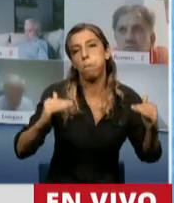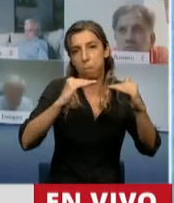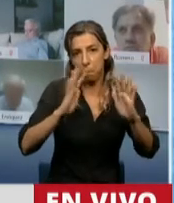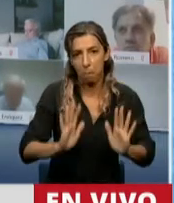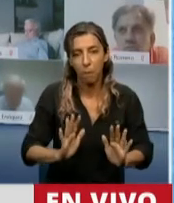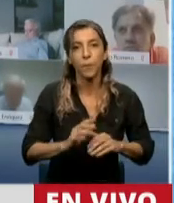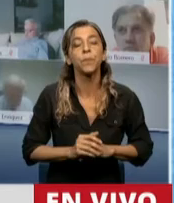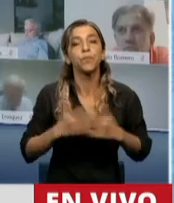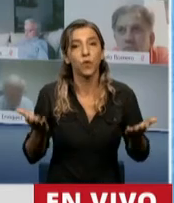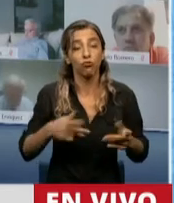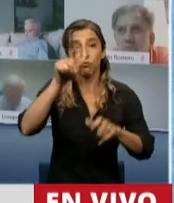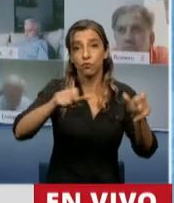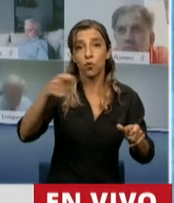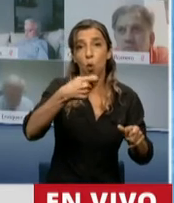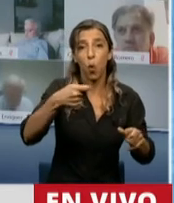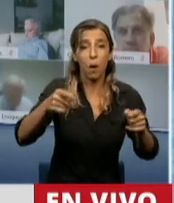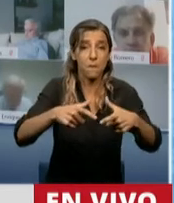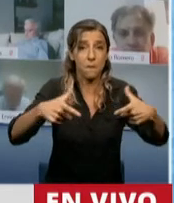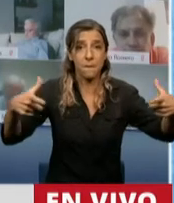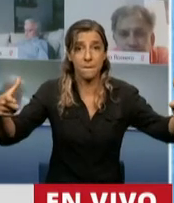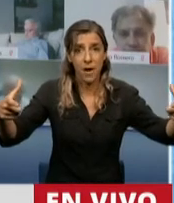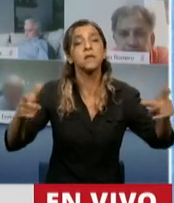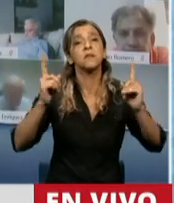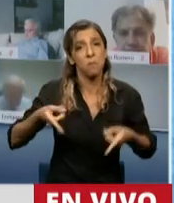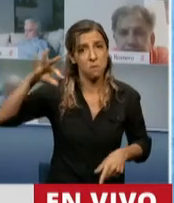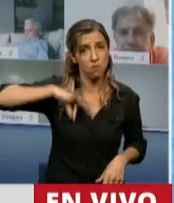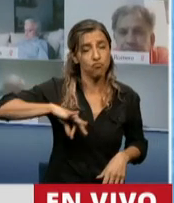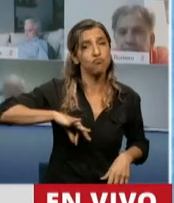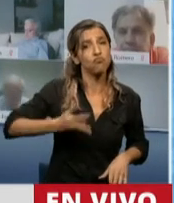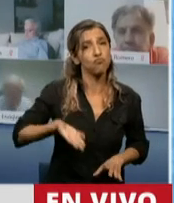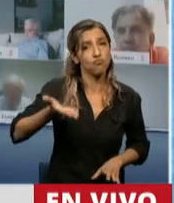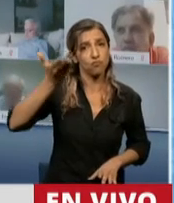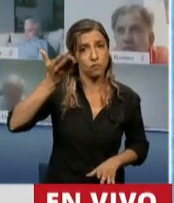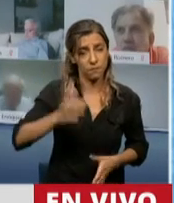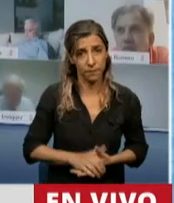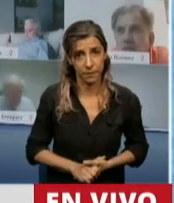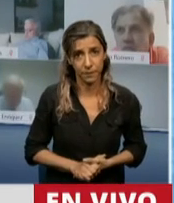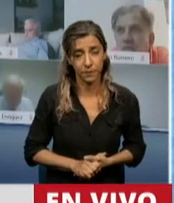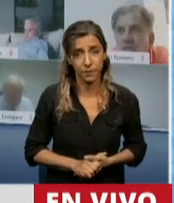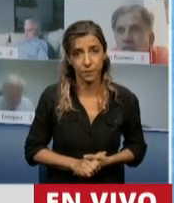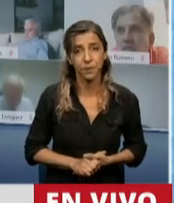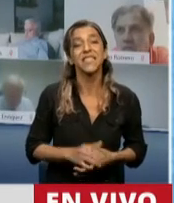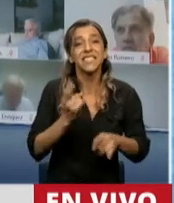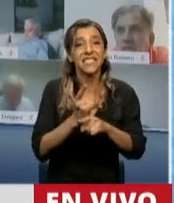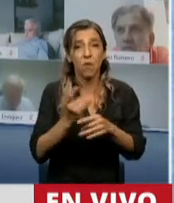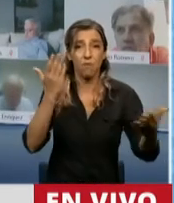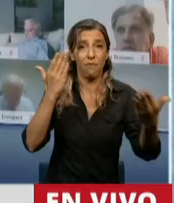de beneficiarios y aumento del poder adquisitivo de los jubilados por encima de la inflación.